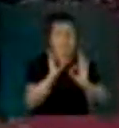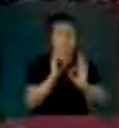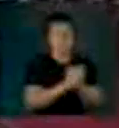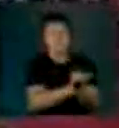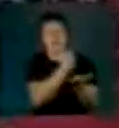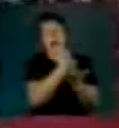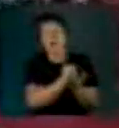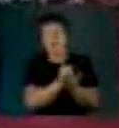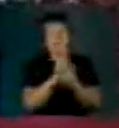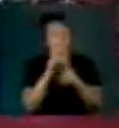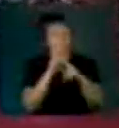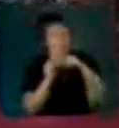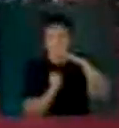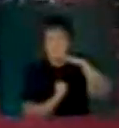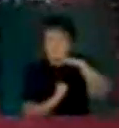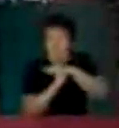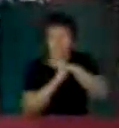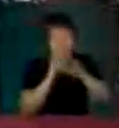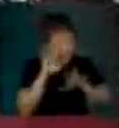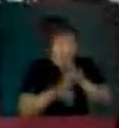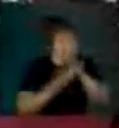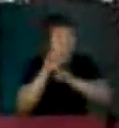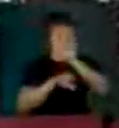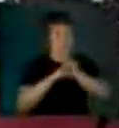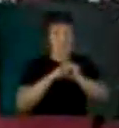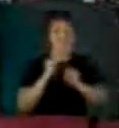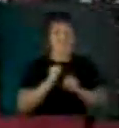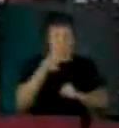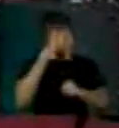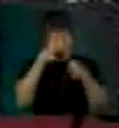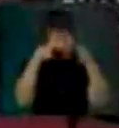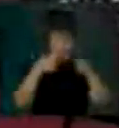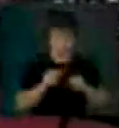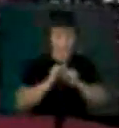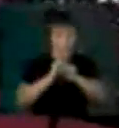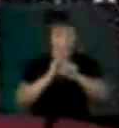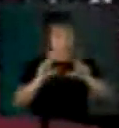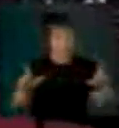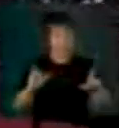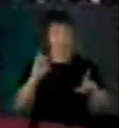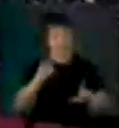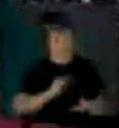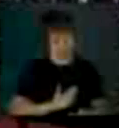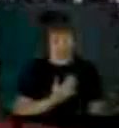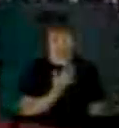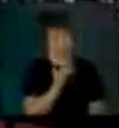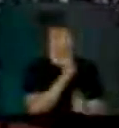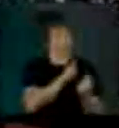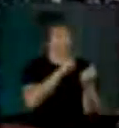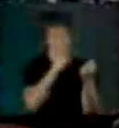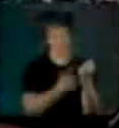al máximo, la sinceridad y la valentía.